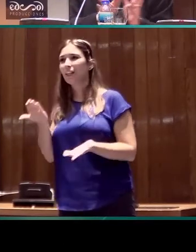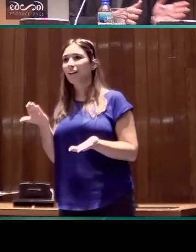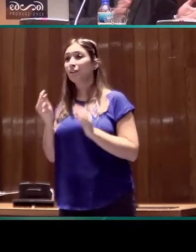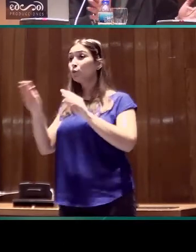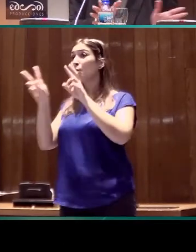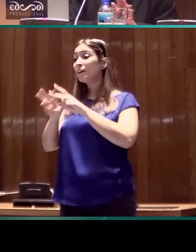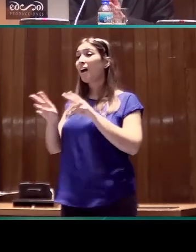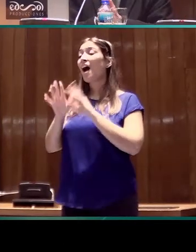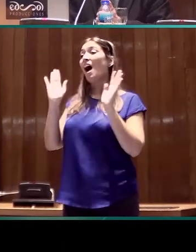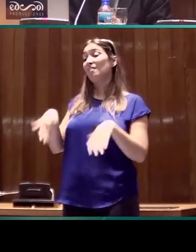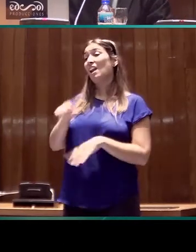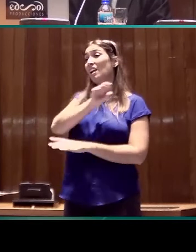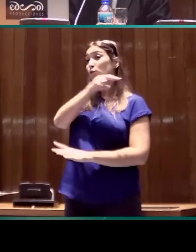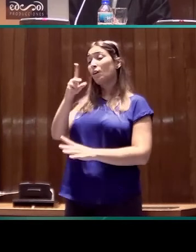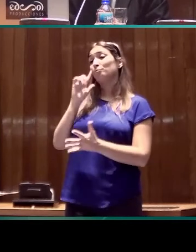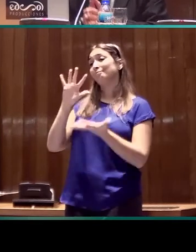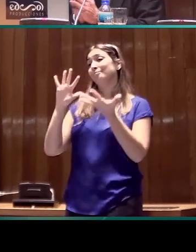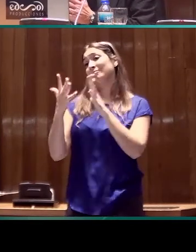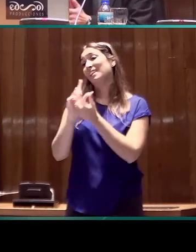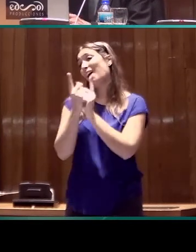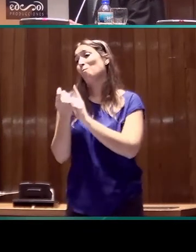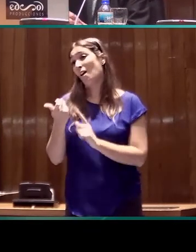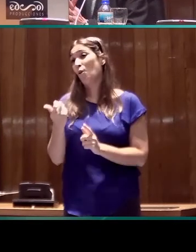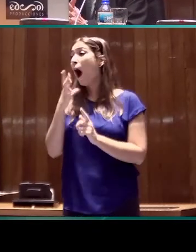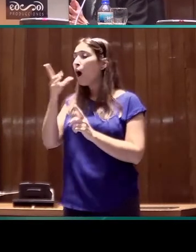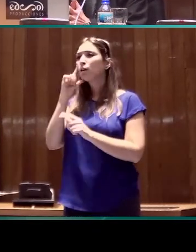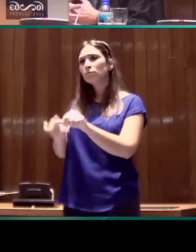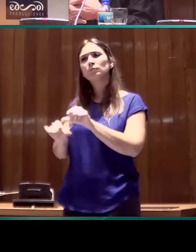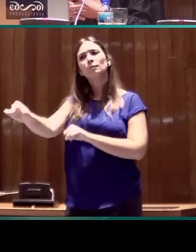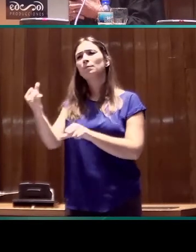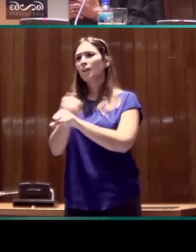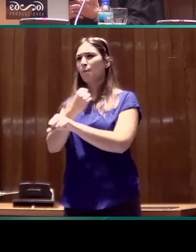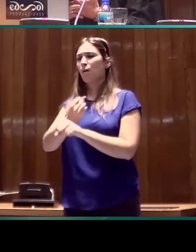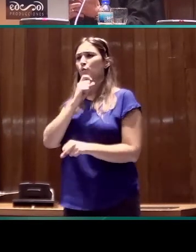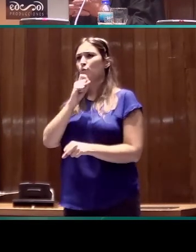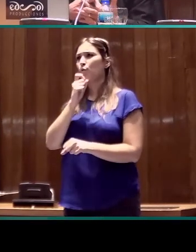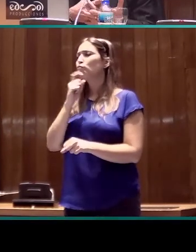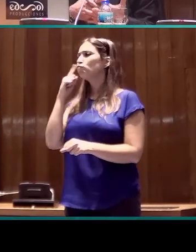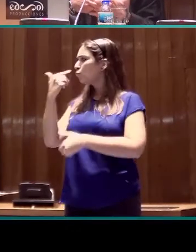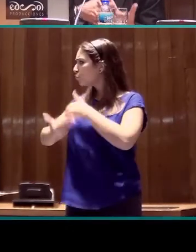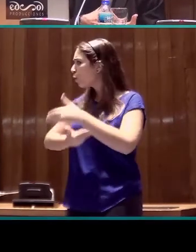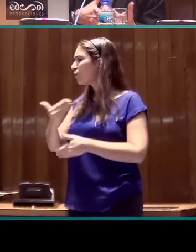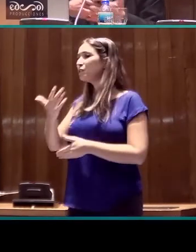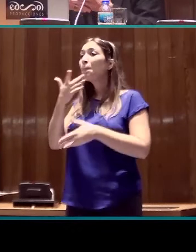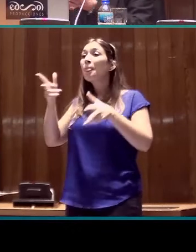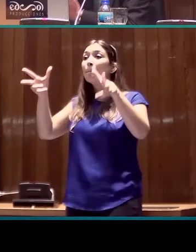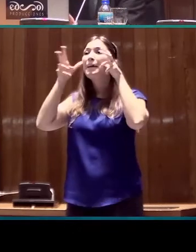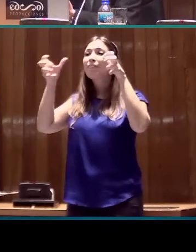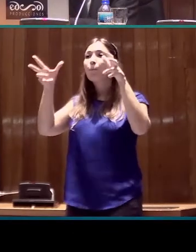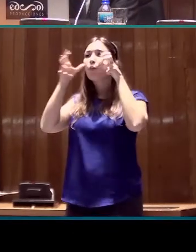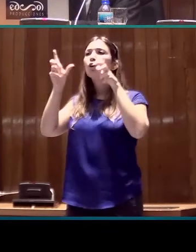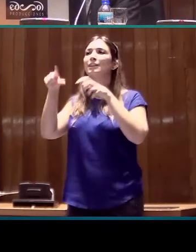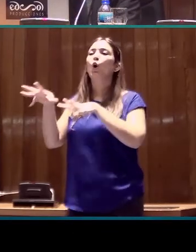ha cambiado por los resultados que obtuvimos y ahora está trabajando en el proceso de percepción y de